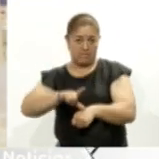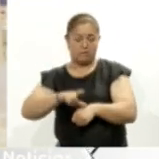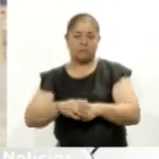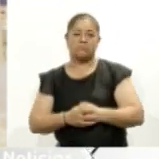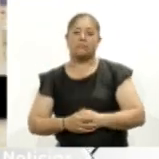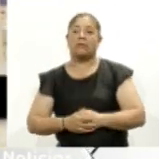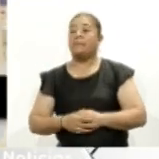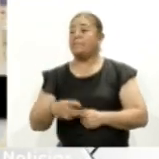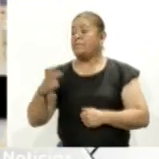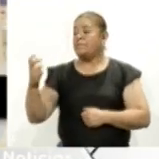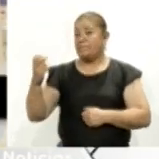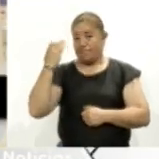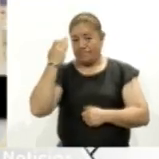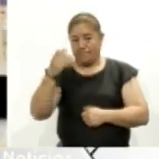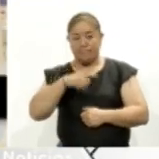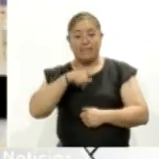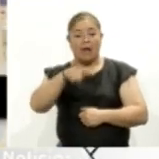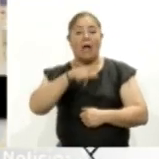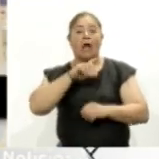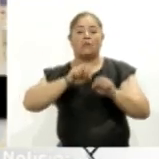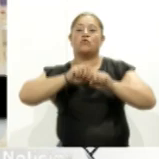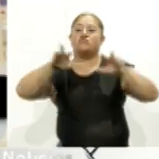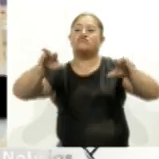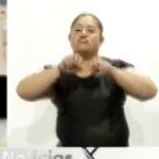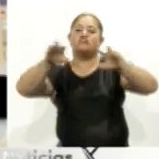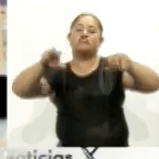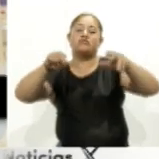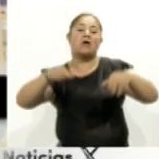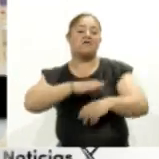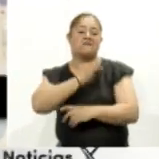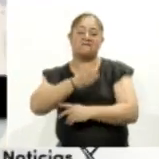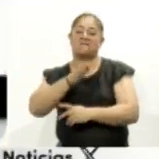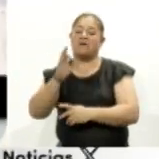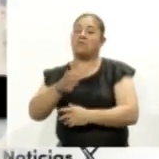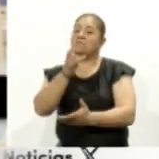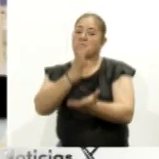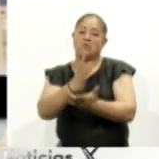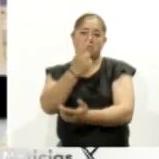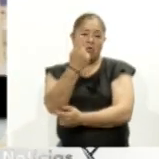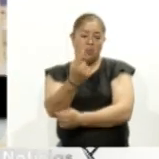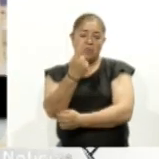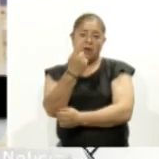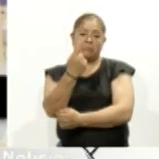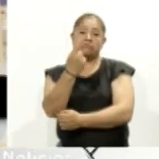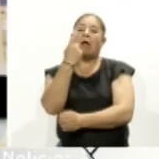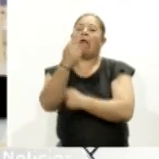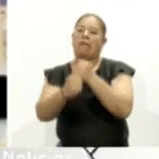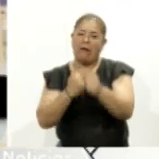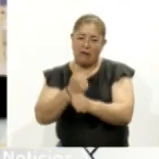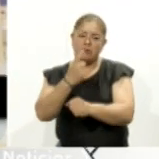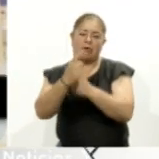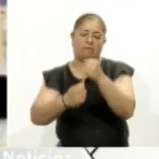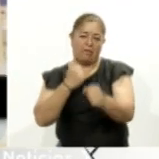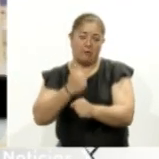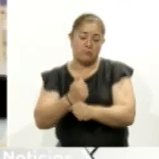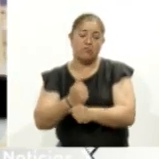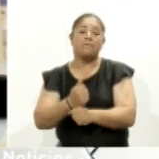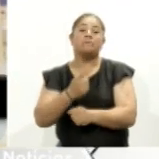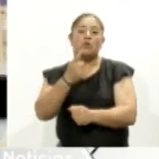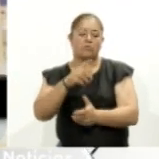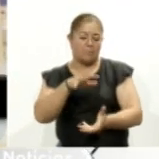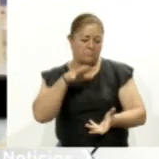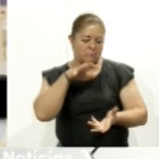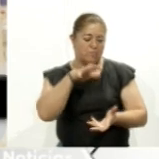porque aunque sean terrenos de riego solamente se produce en una fecha específica del año la medida se toma por bote 10 botes